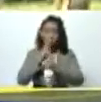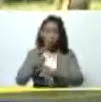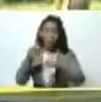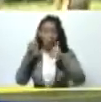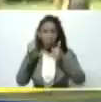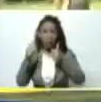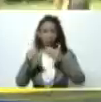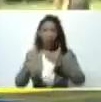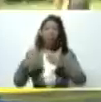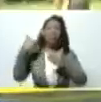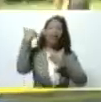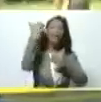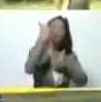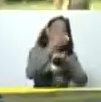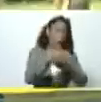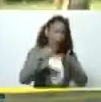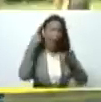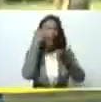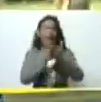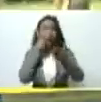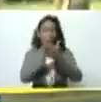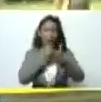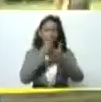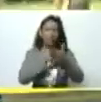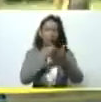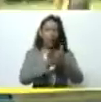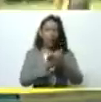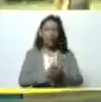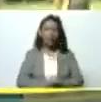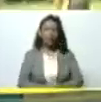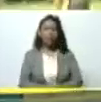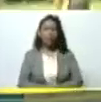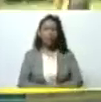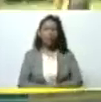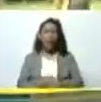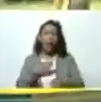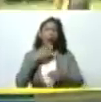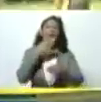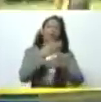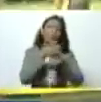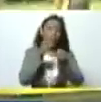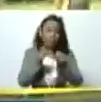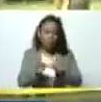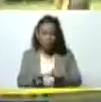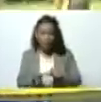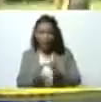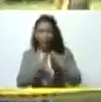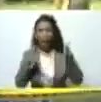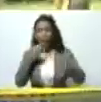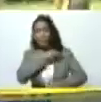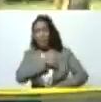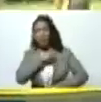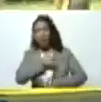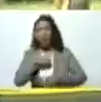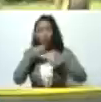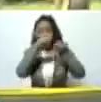luego bueno en la batalla en la brega fue quedando relegada a la gran misión agro Venezuela